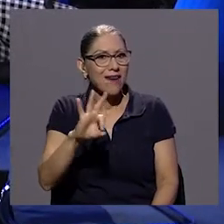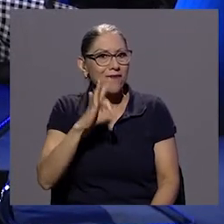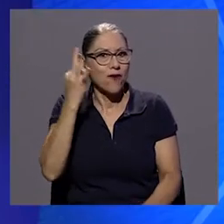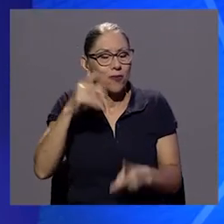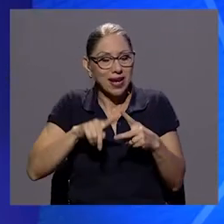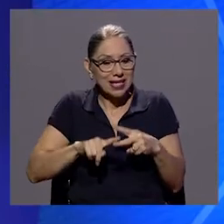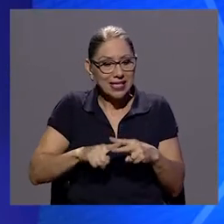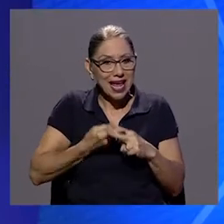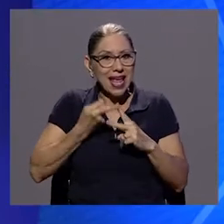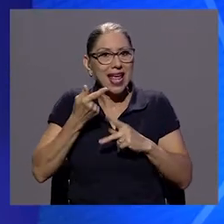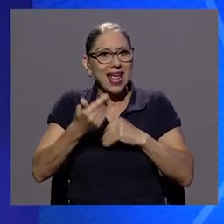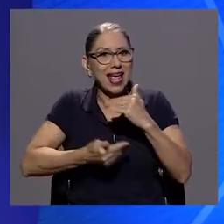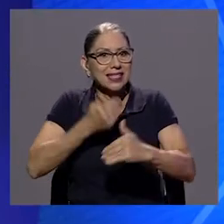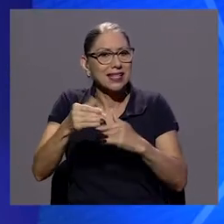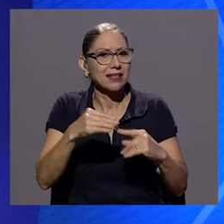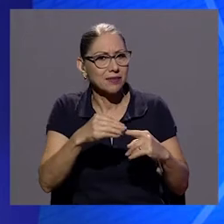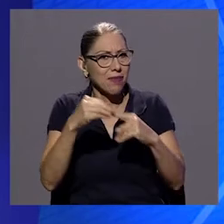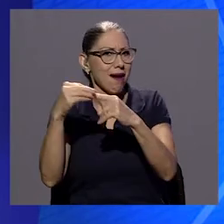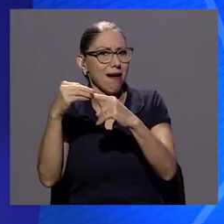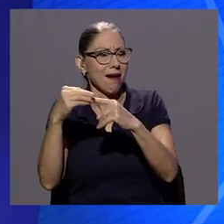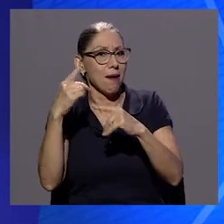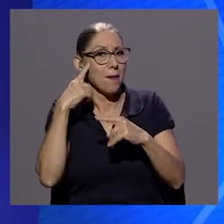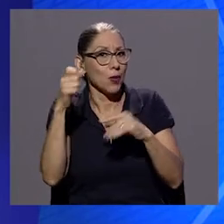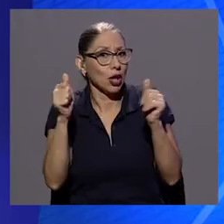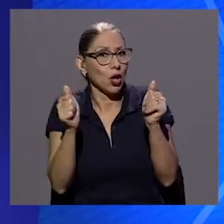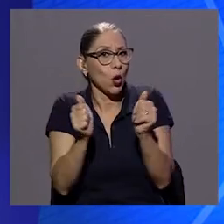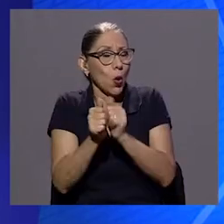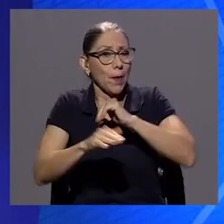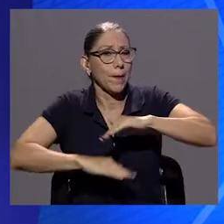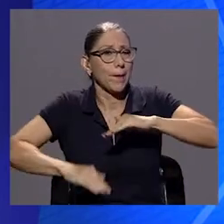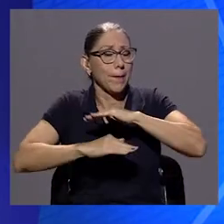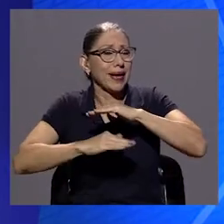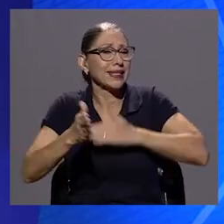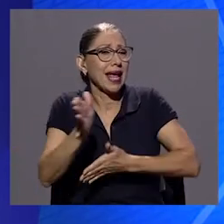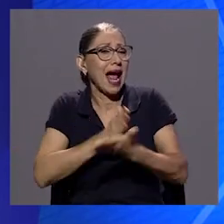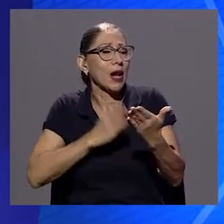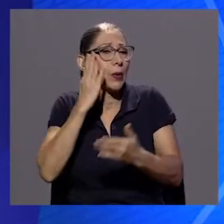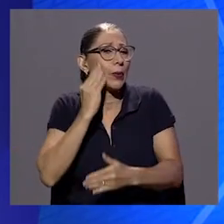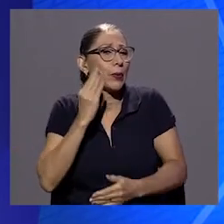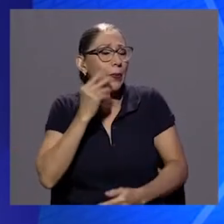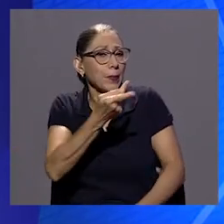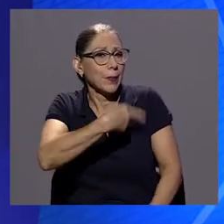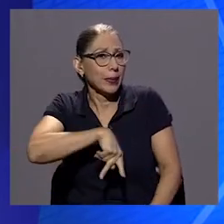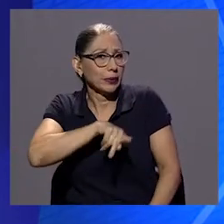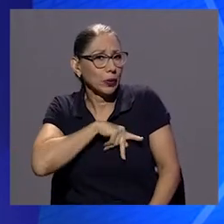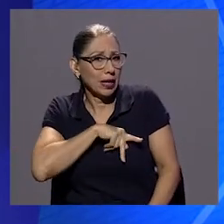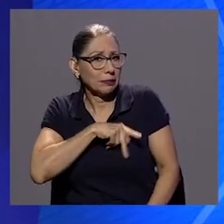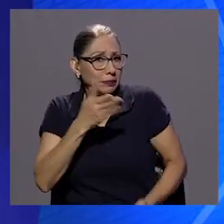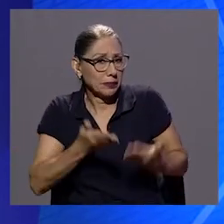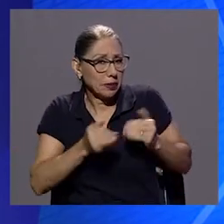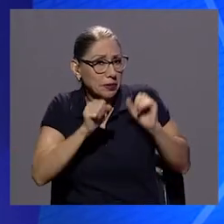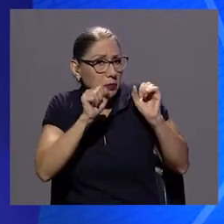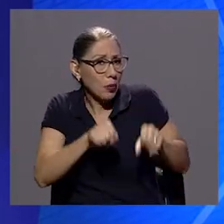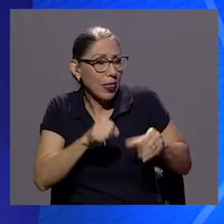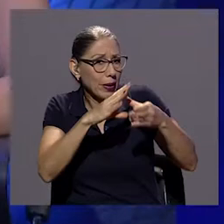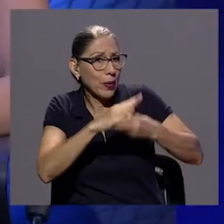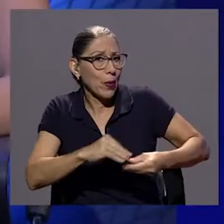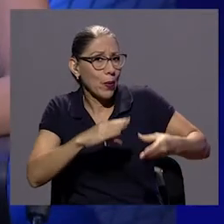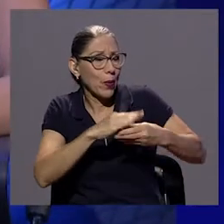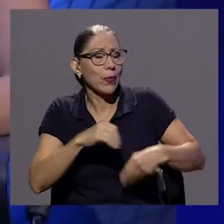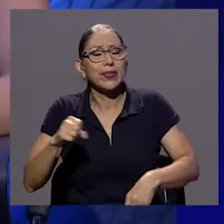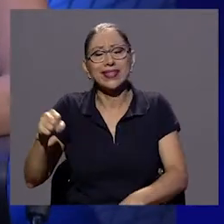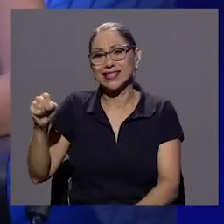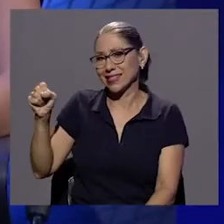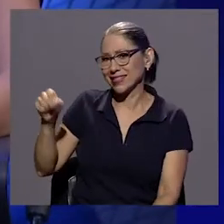gesta es muy particular porque es a partir de una historia muy personal tal vez nos puedes contar un poco de esa historia claro